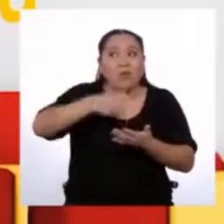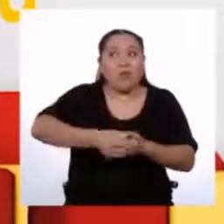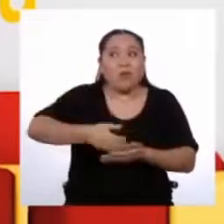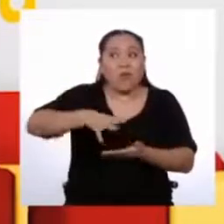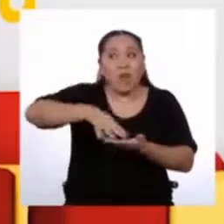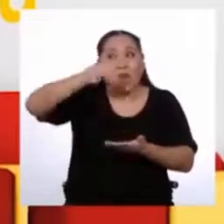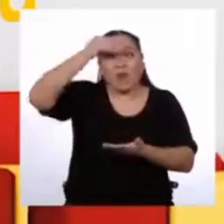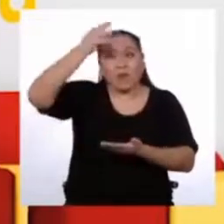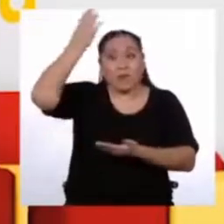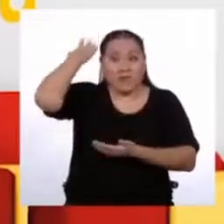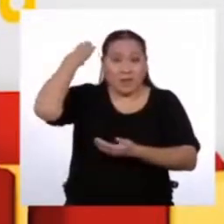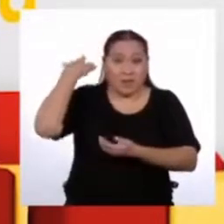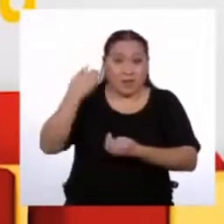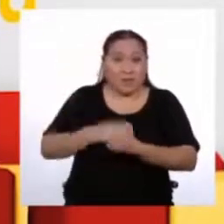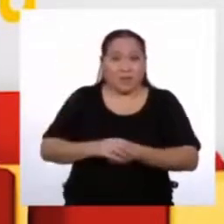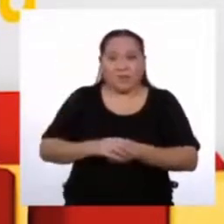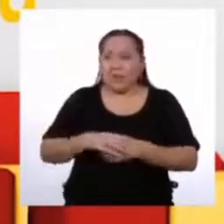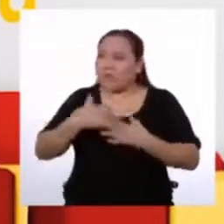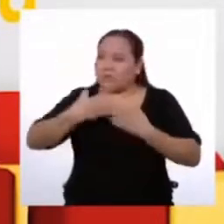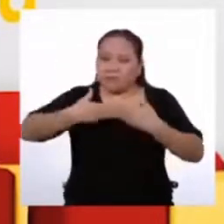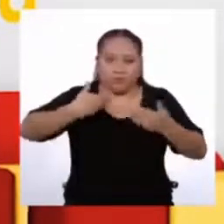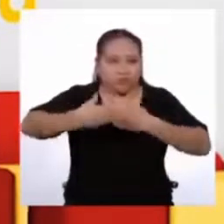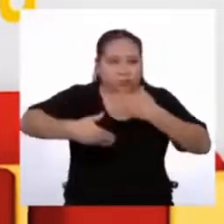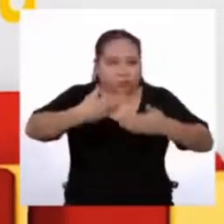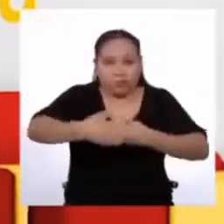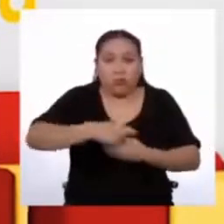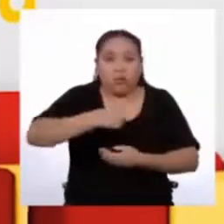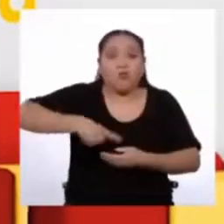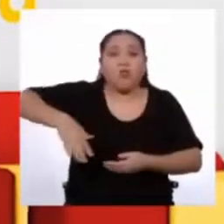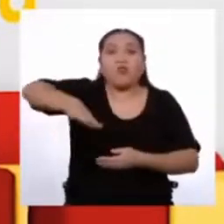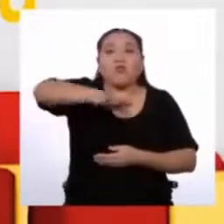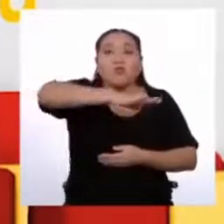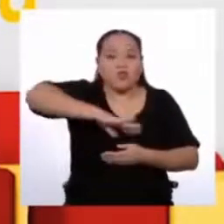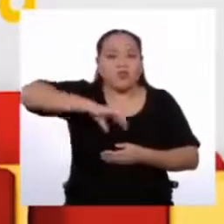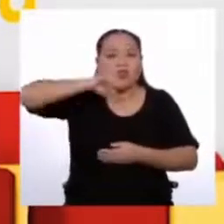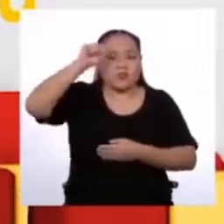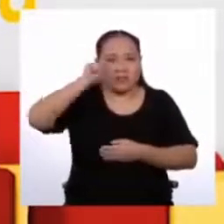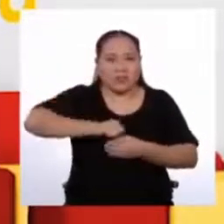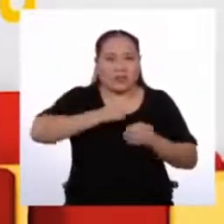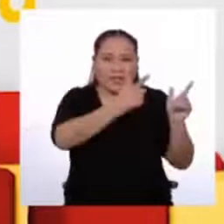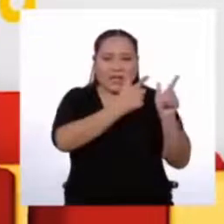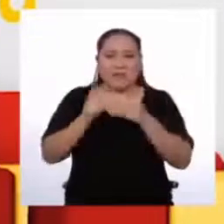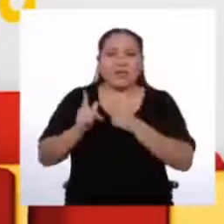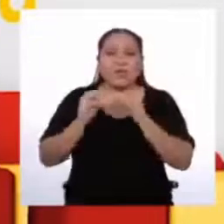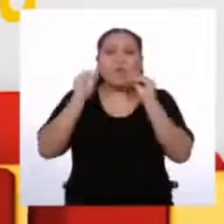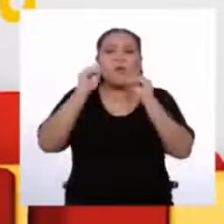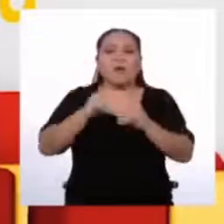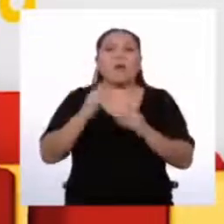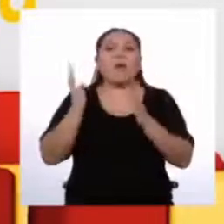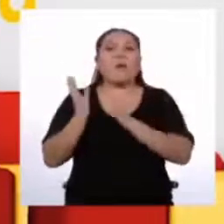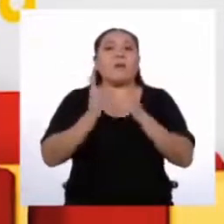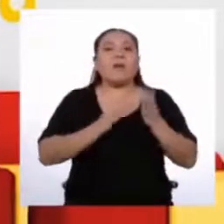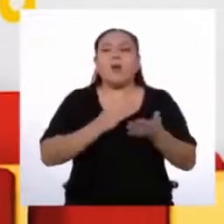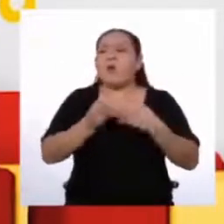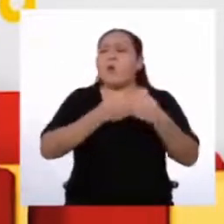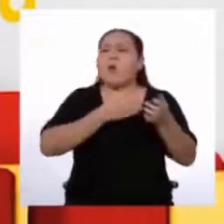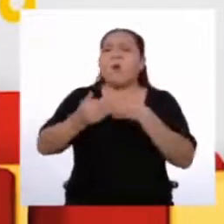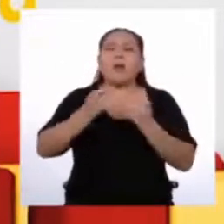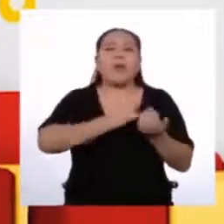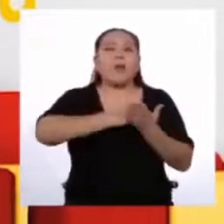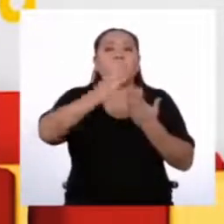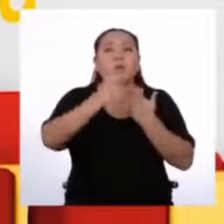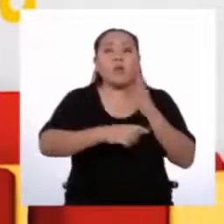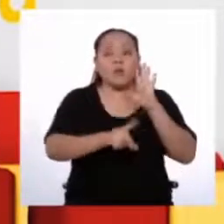así asegurarnos de que pase lo que pase Nosotros y nosotras estaremos listos para elaborar cualquier proyecto de ley